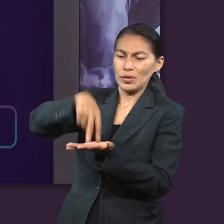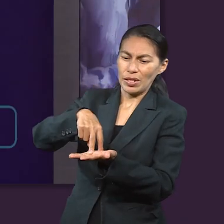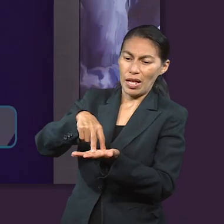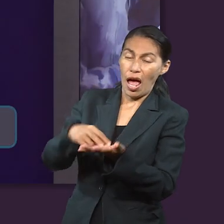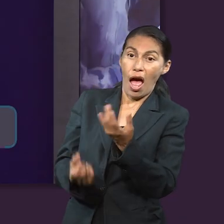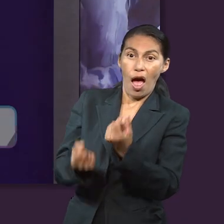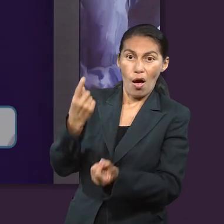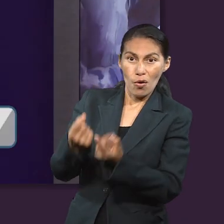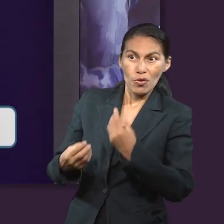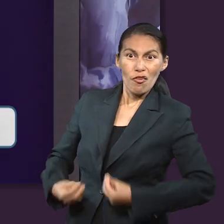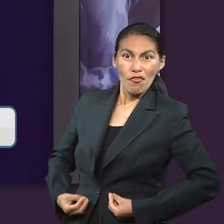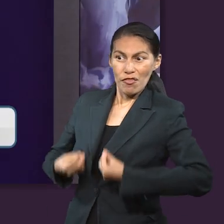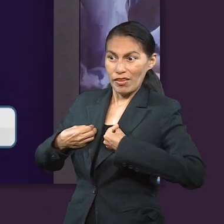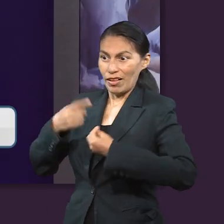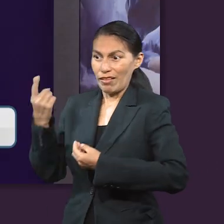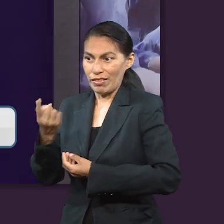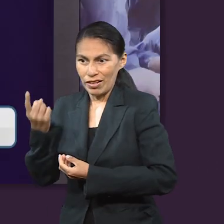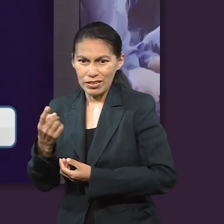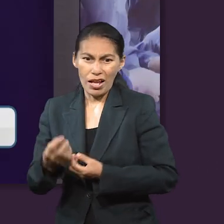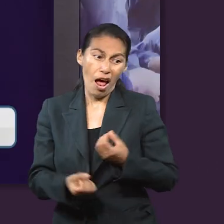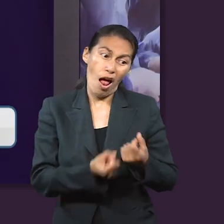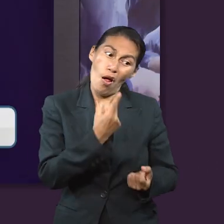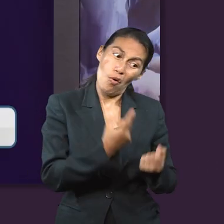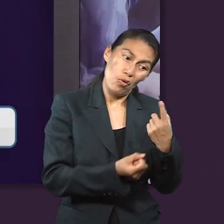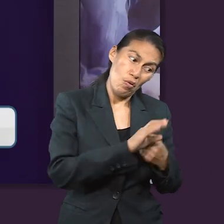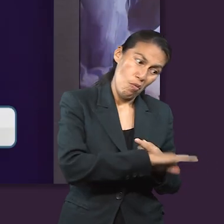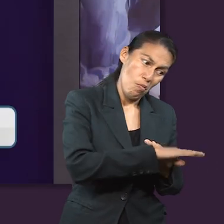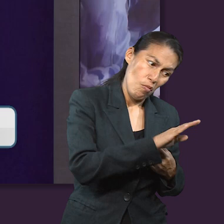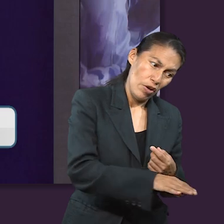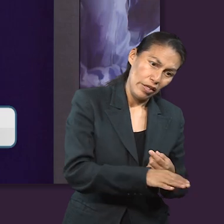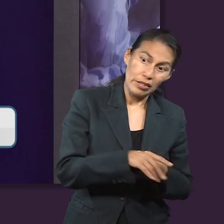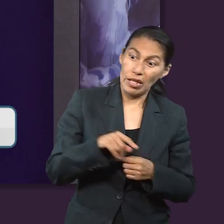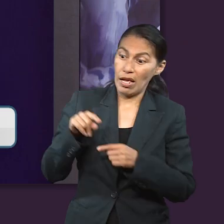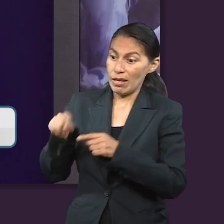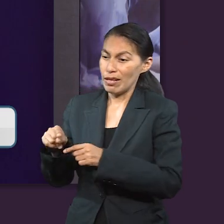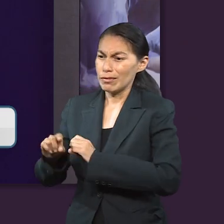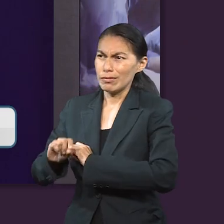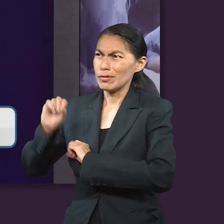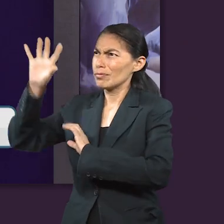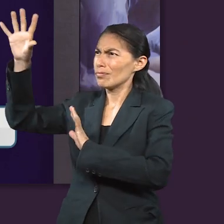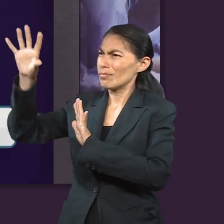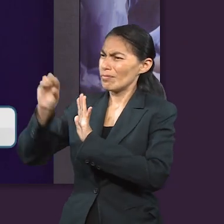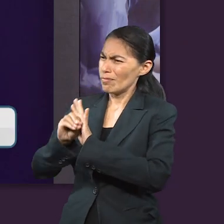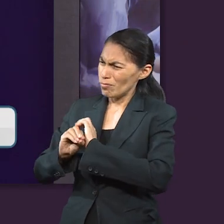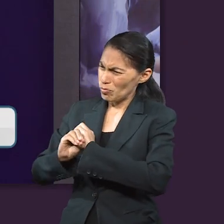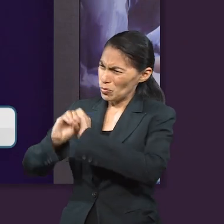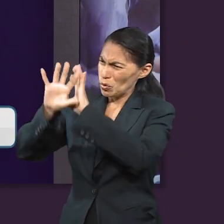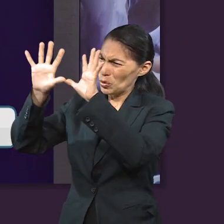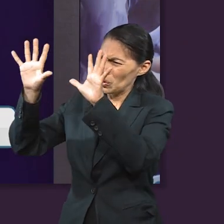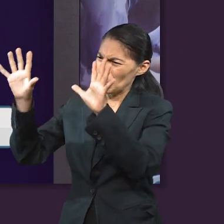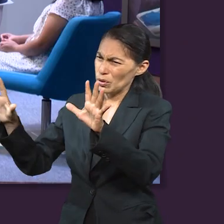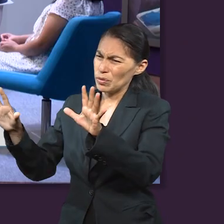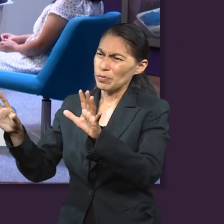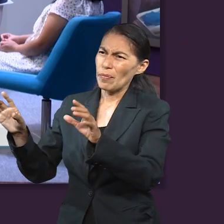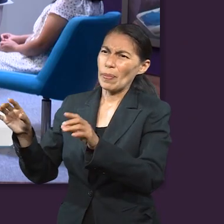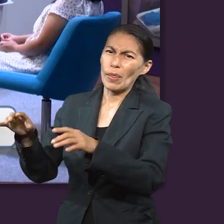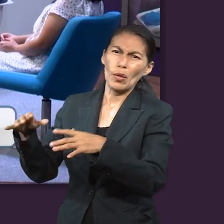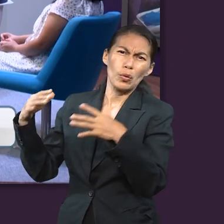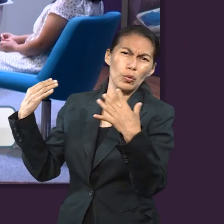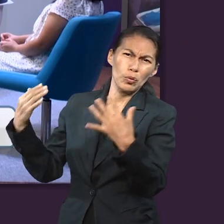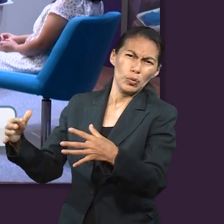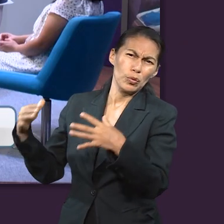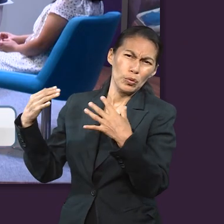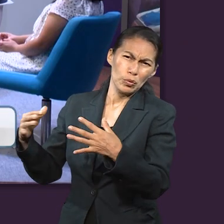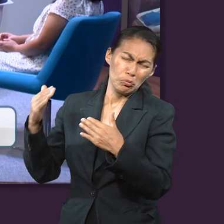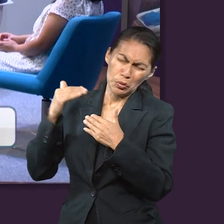confusión perpetua. Los entendidos resplandecerán como el resplandor del firmamento, y los que enseñan la justicia a la